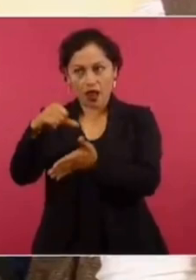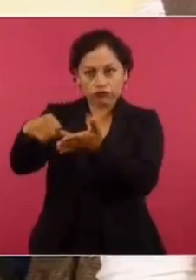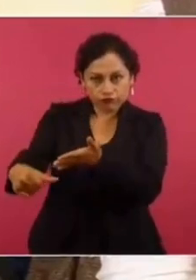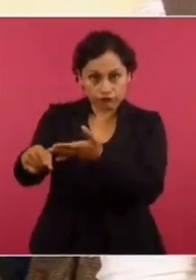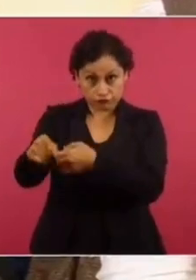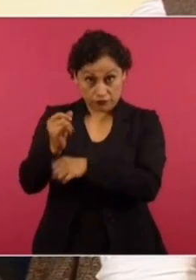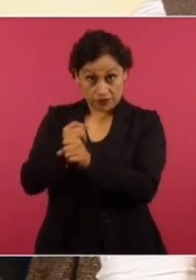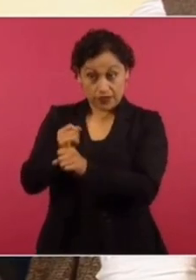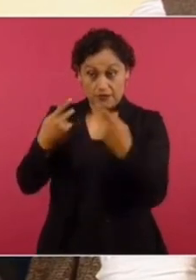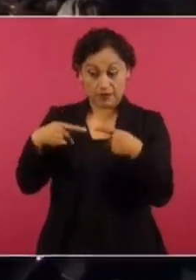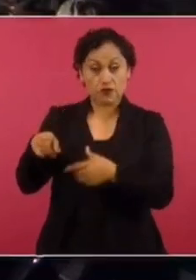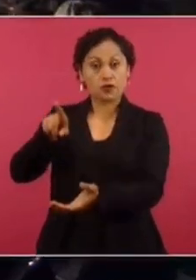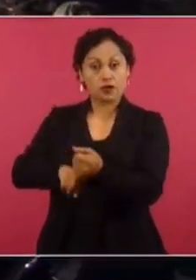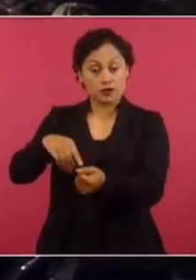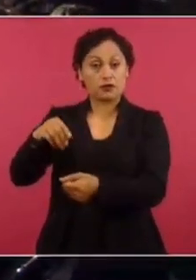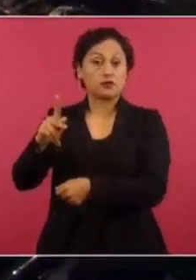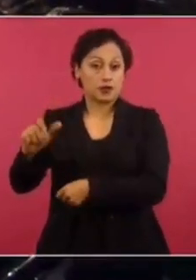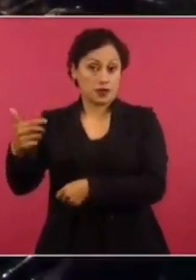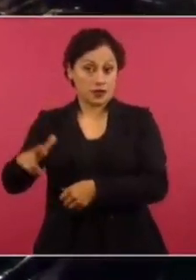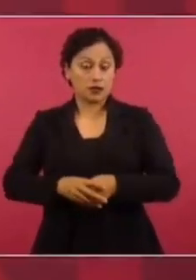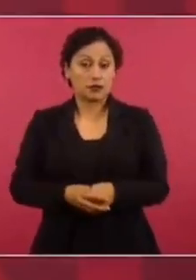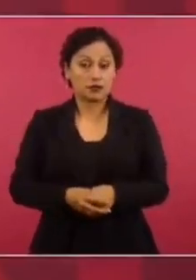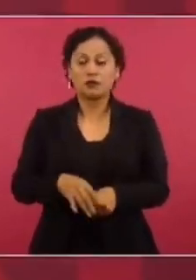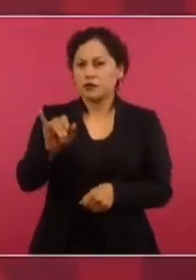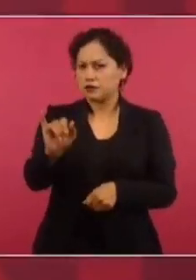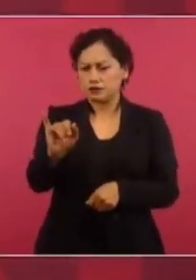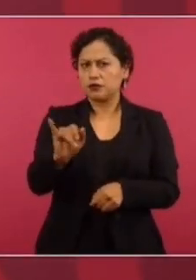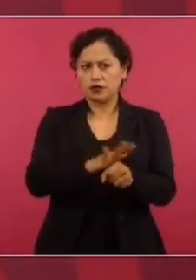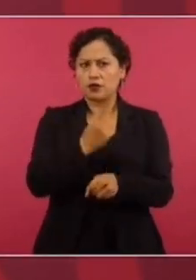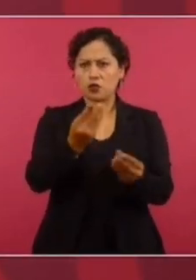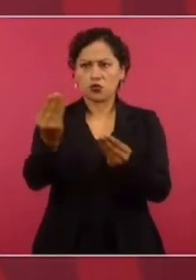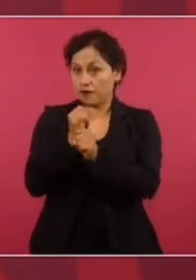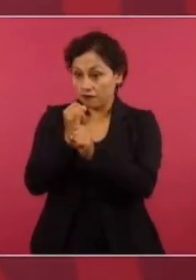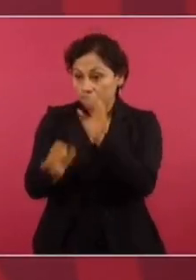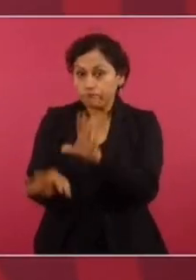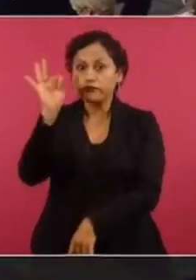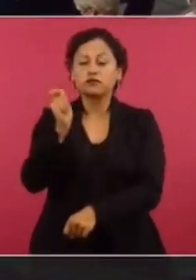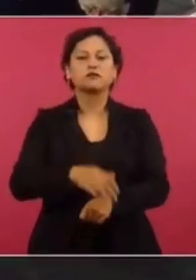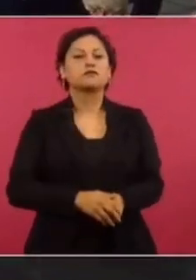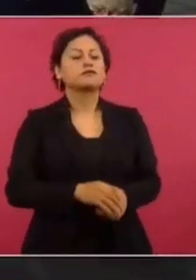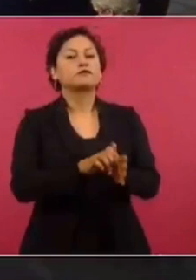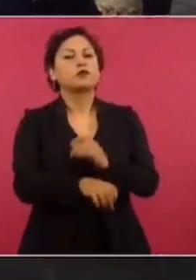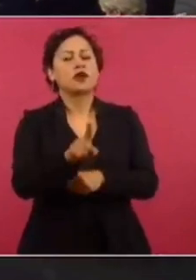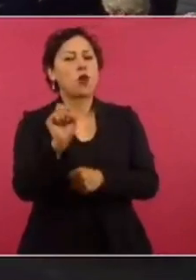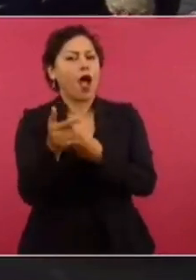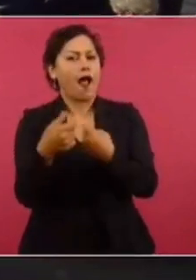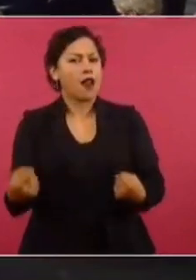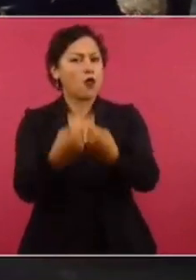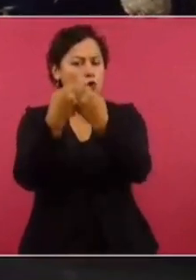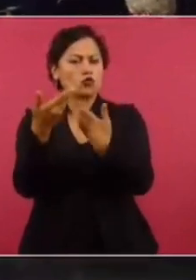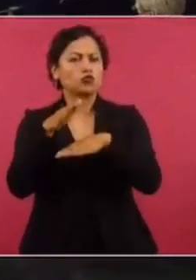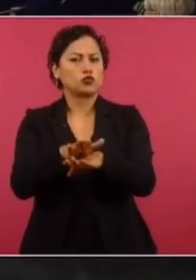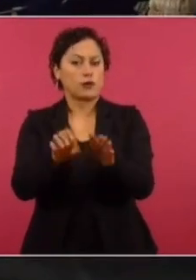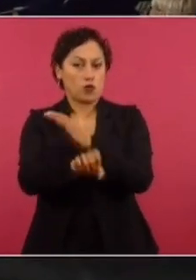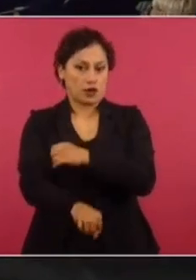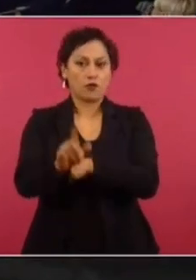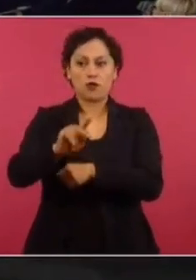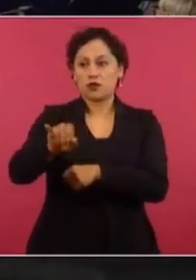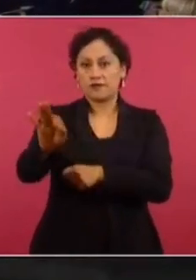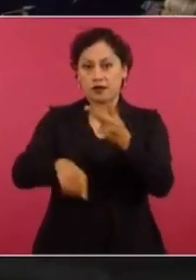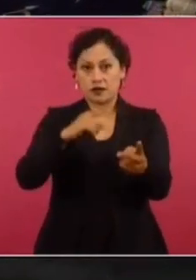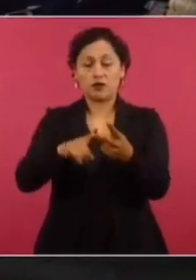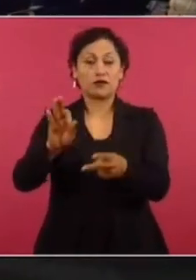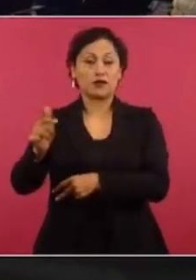a estos elementos de la PGR? Sí, sí, hay diferencias porque son muchos los intereses. ¿De quién? De todos. Hay una especie de encontronazo entre la Suprema, o bueno, el Poder Oficial y la